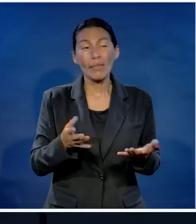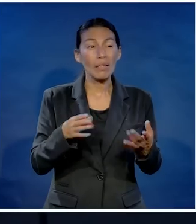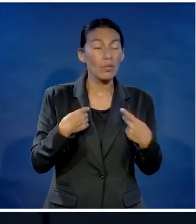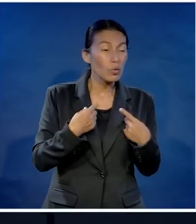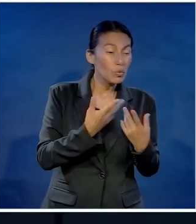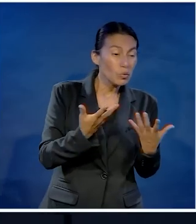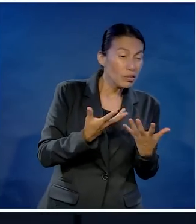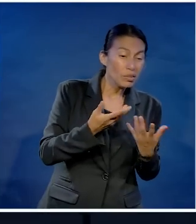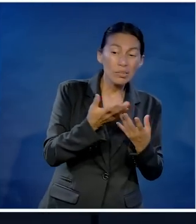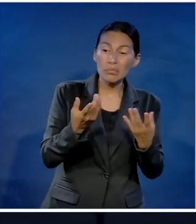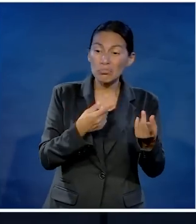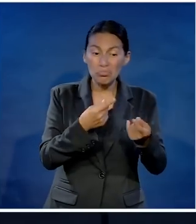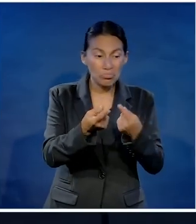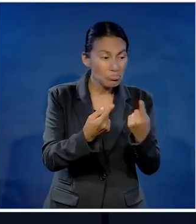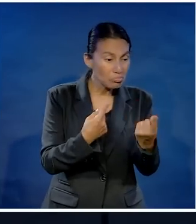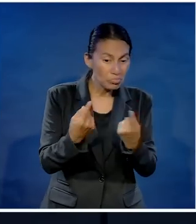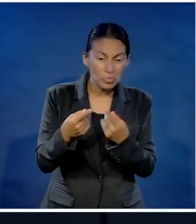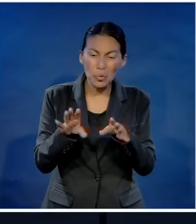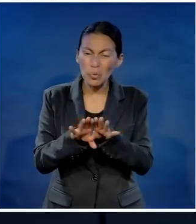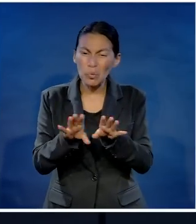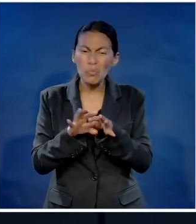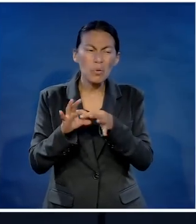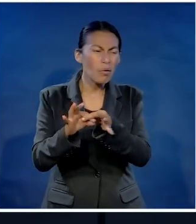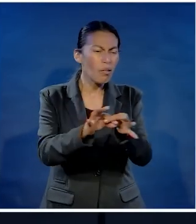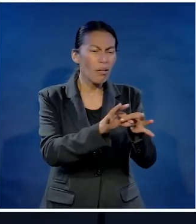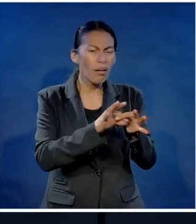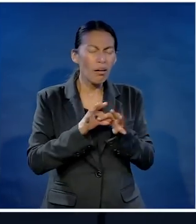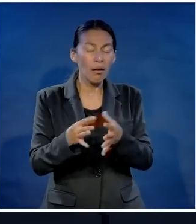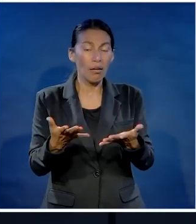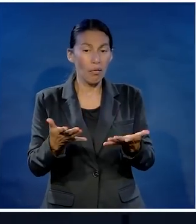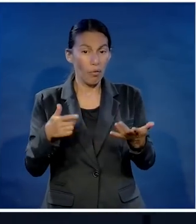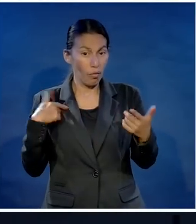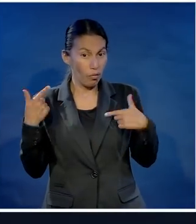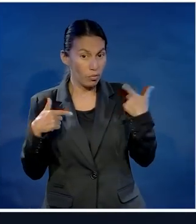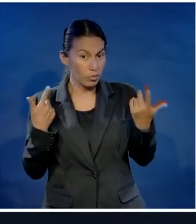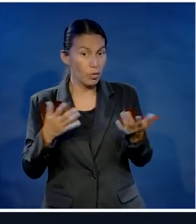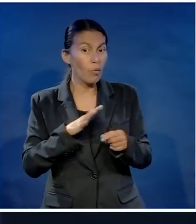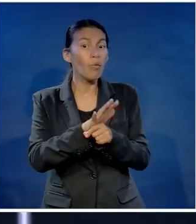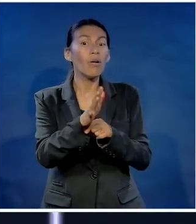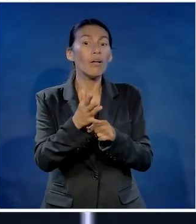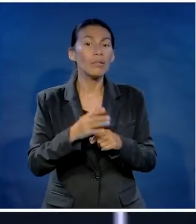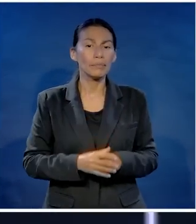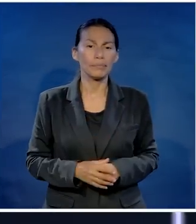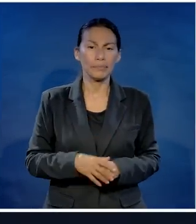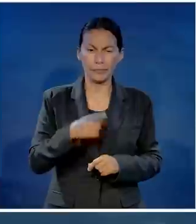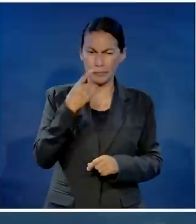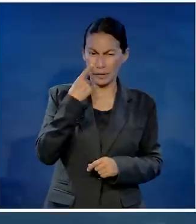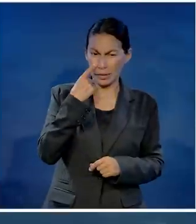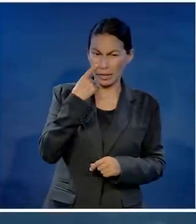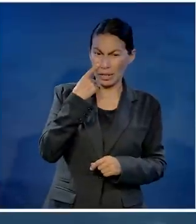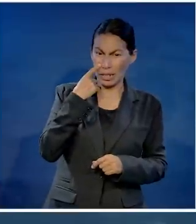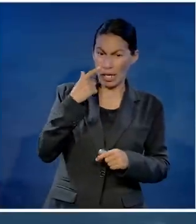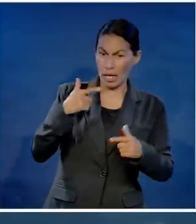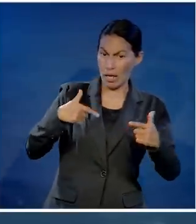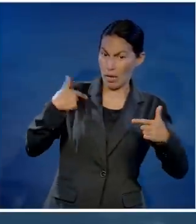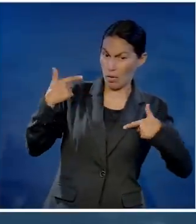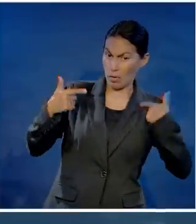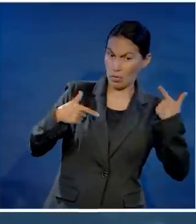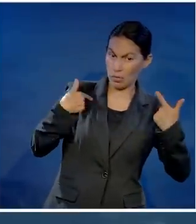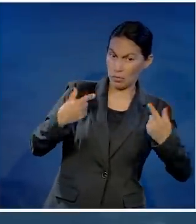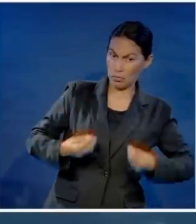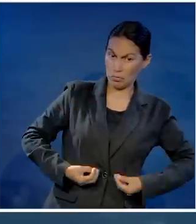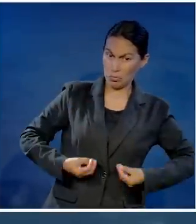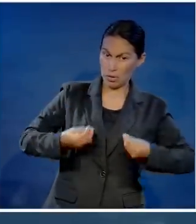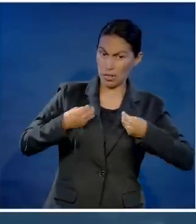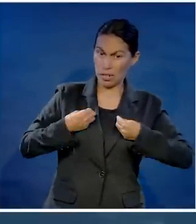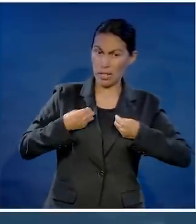tienen un impacto impresionante en nuestra vida, en nuestro gozo. Es más, el gozo de la vida para una persona